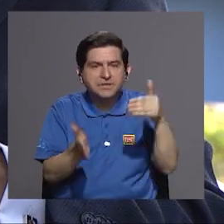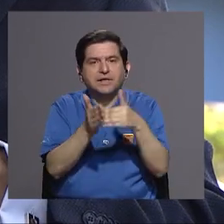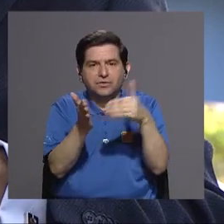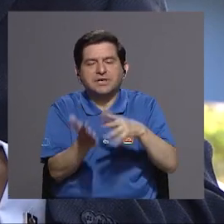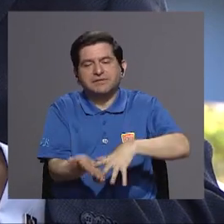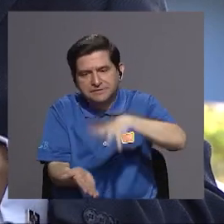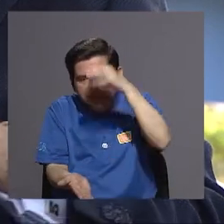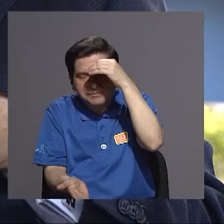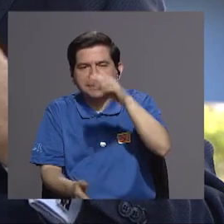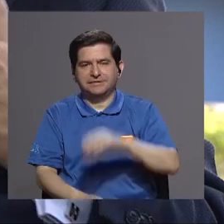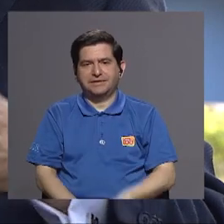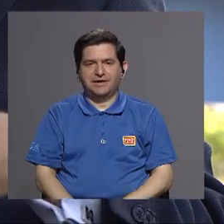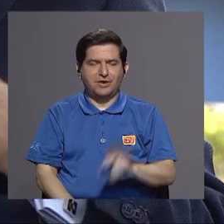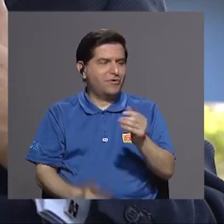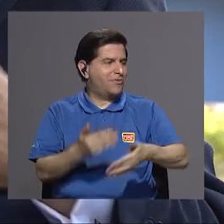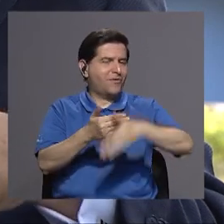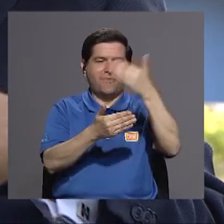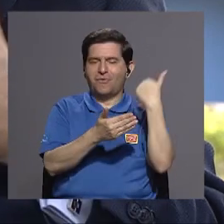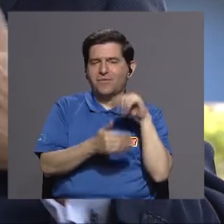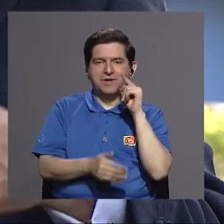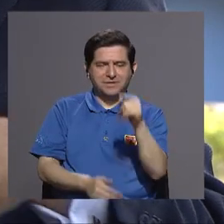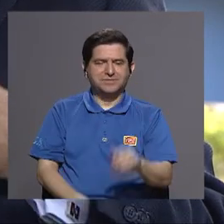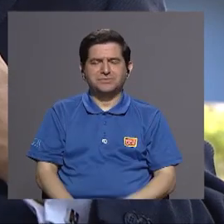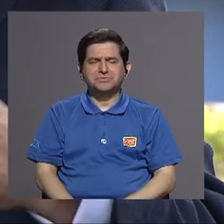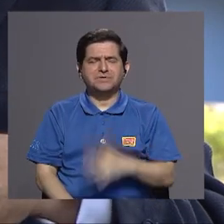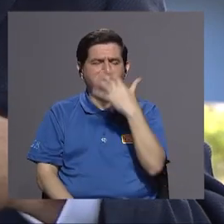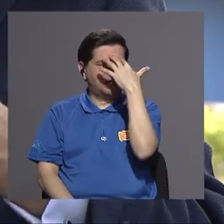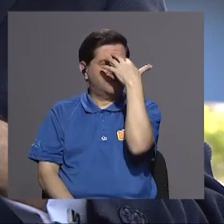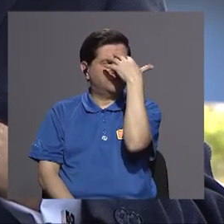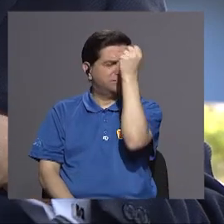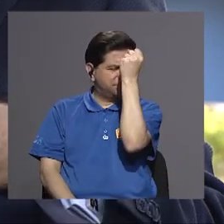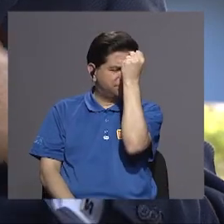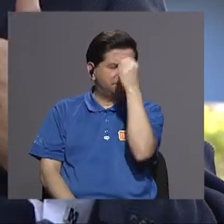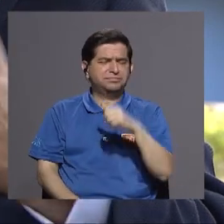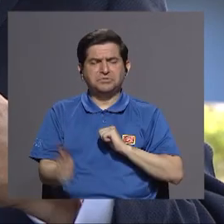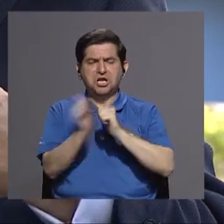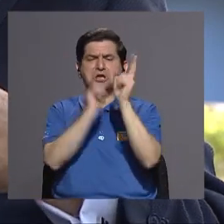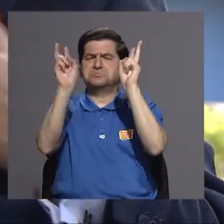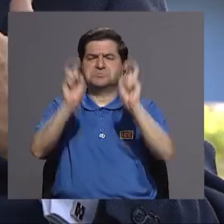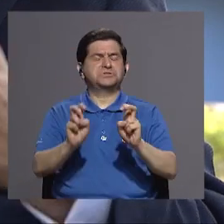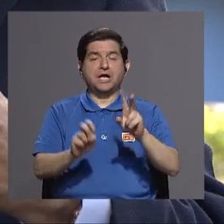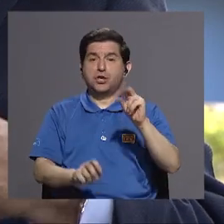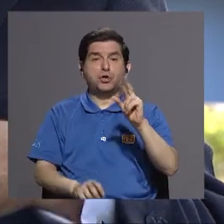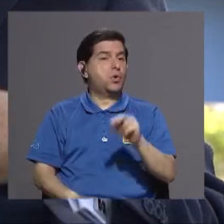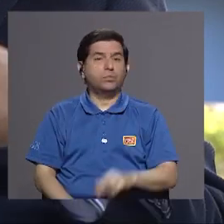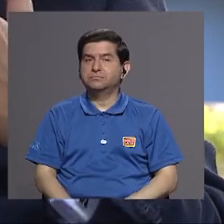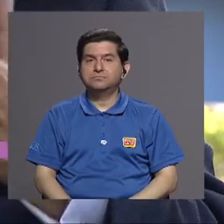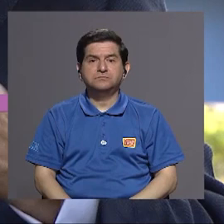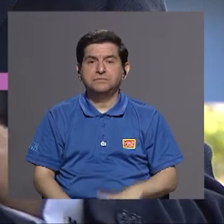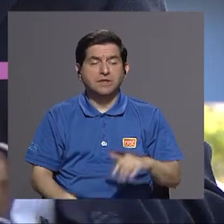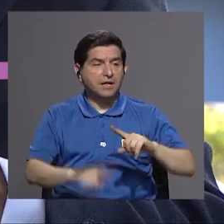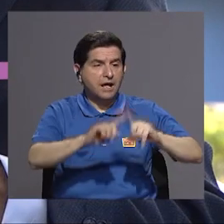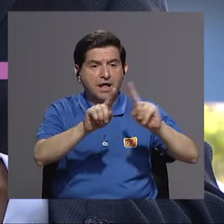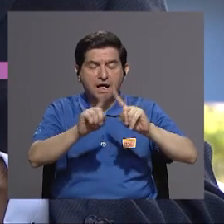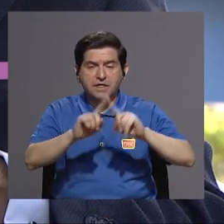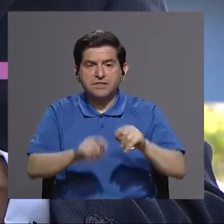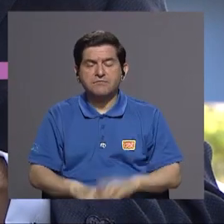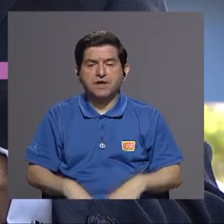ya no era como antes que usted memorizaba y pasaba exámenes sino que hay enseñar los estudiantes diferentes